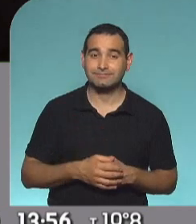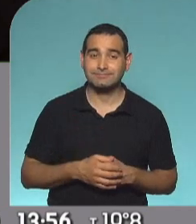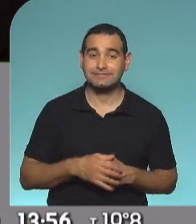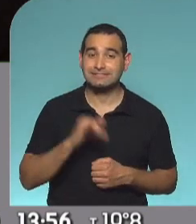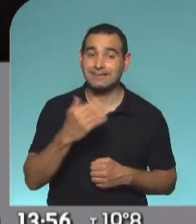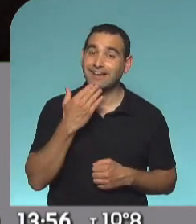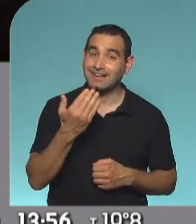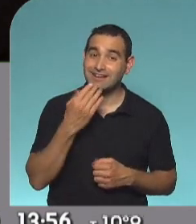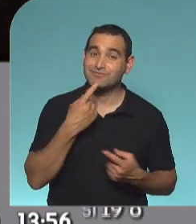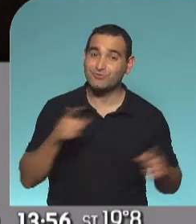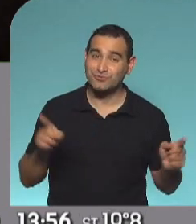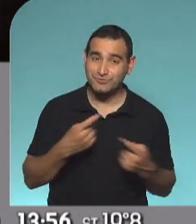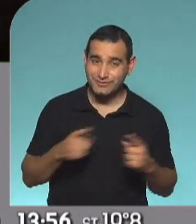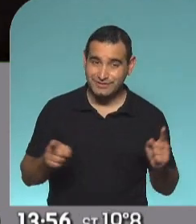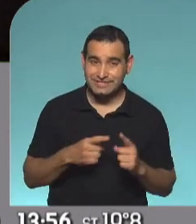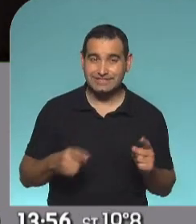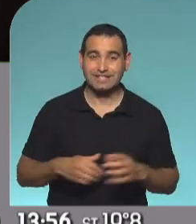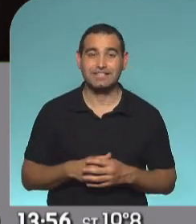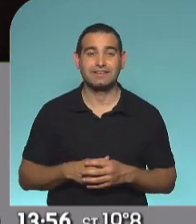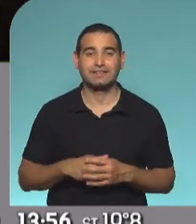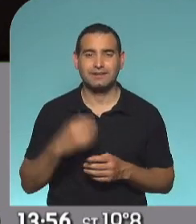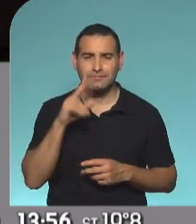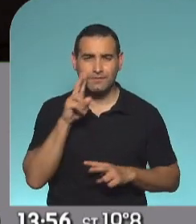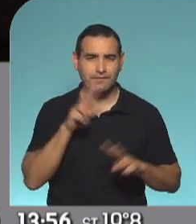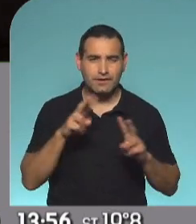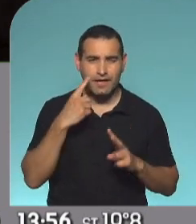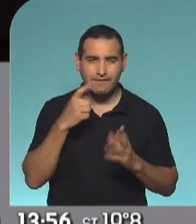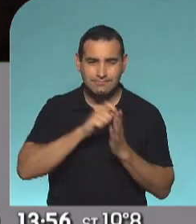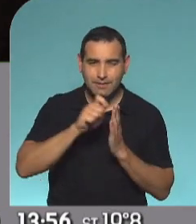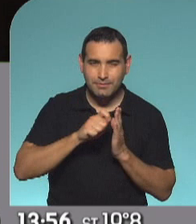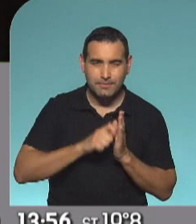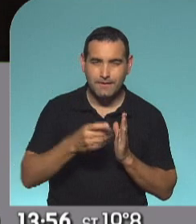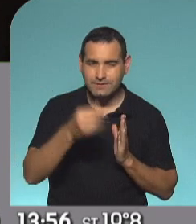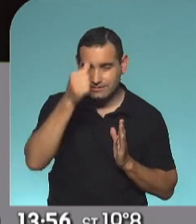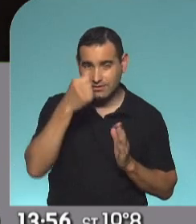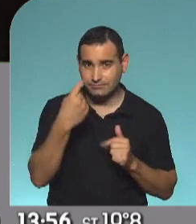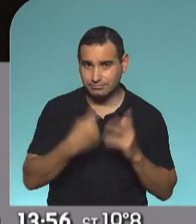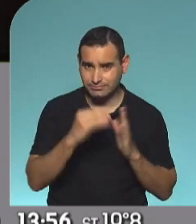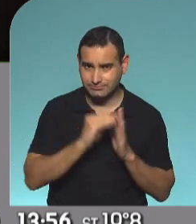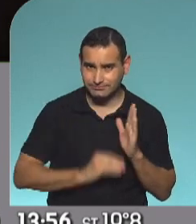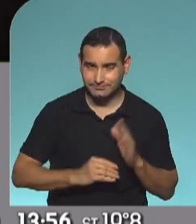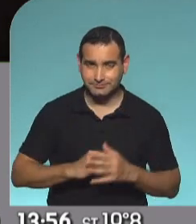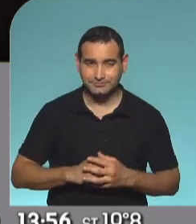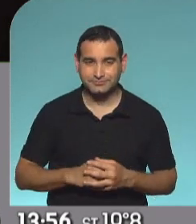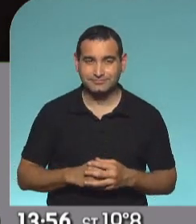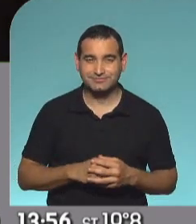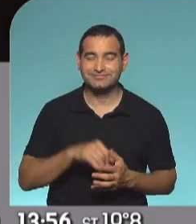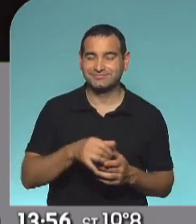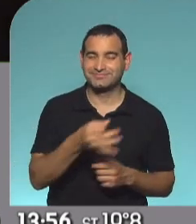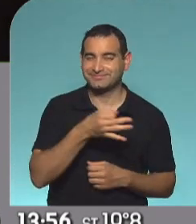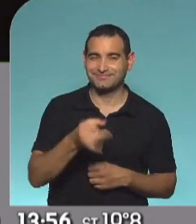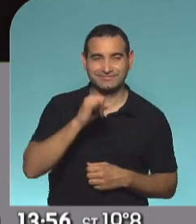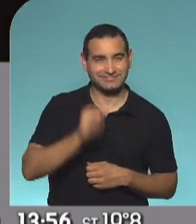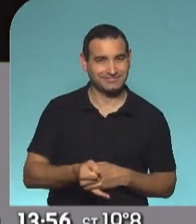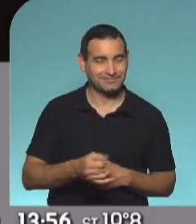Sí, gracias a la música, allí estábamos buscando todo lo que tenemos que estar anotando para este fin de semana, un montón de cosas, Gaby. Sí, señora, así nos